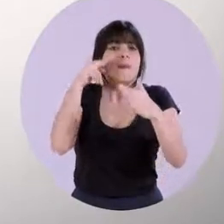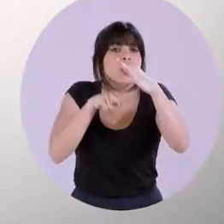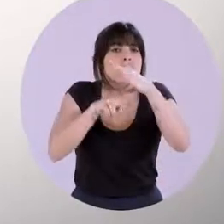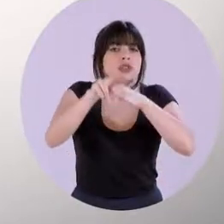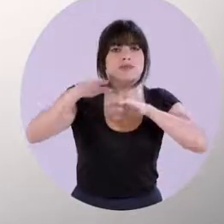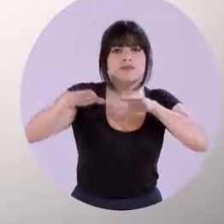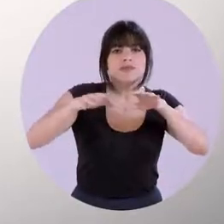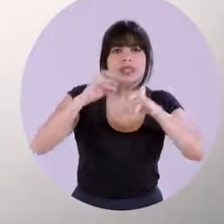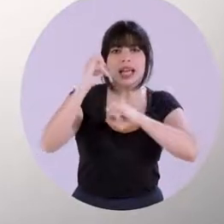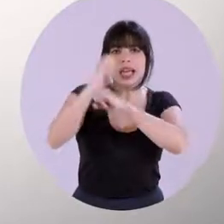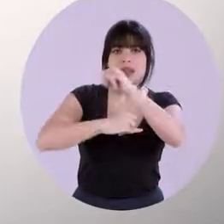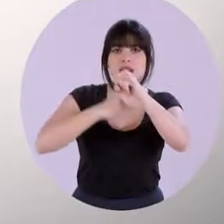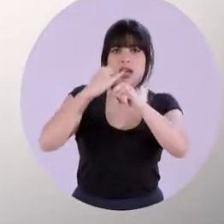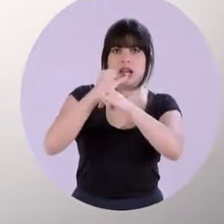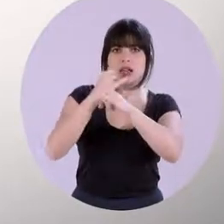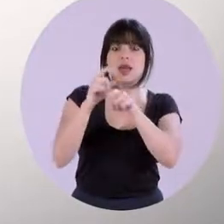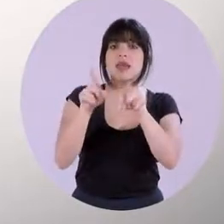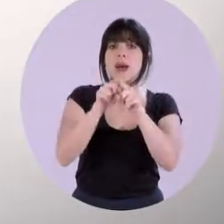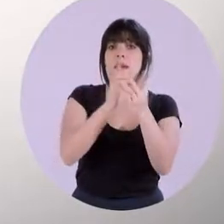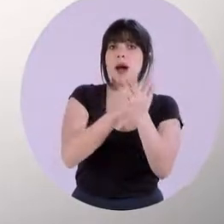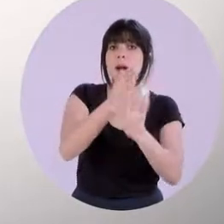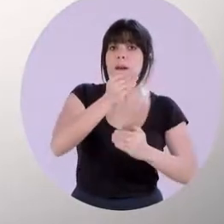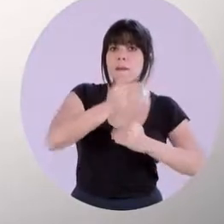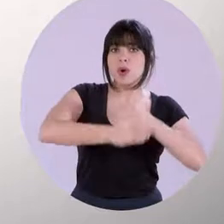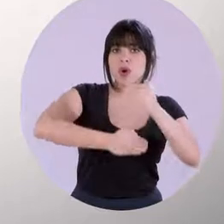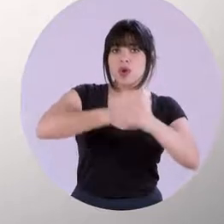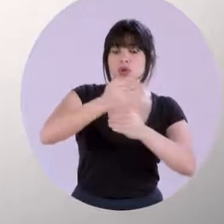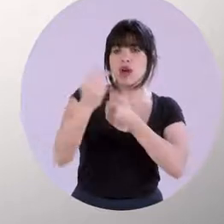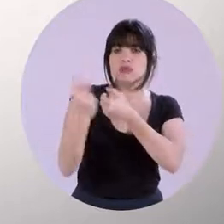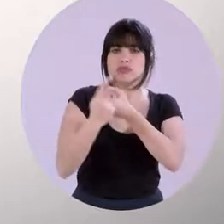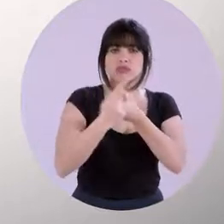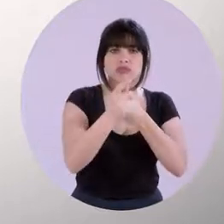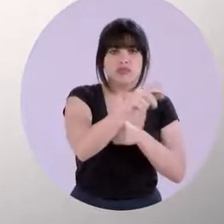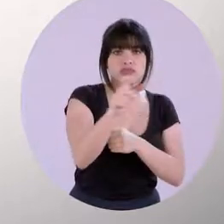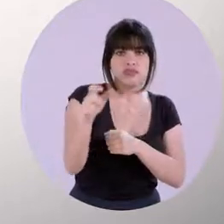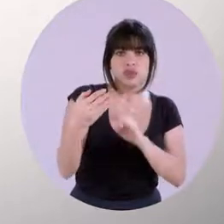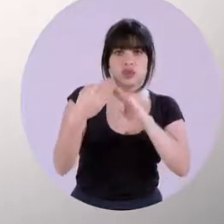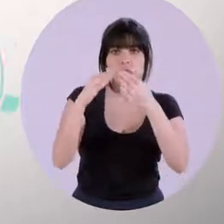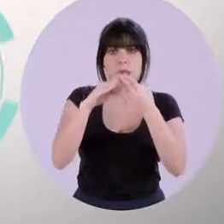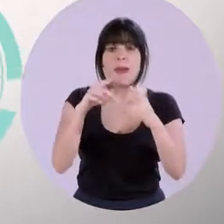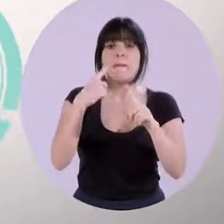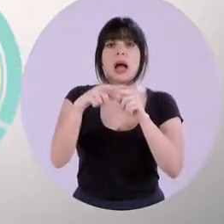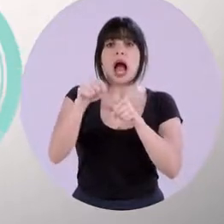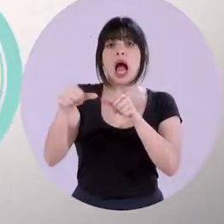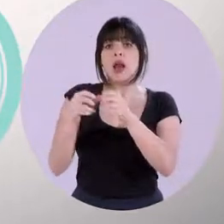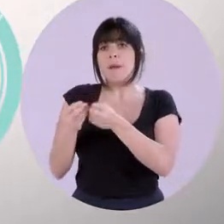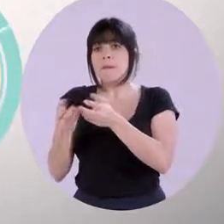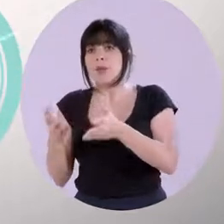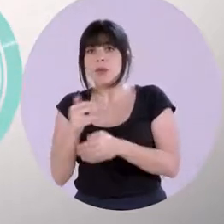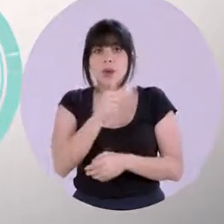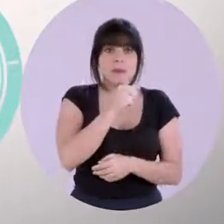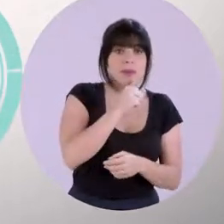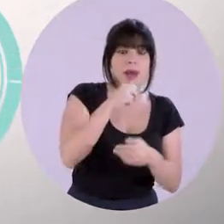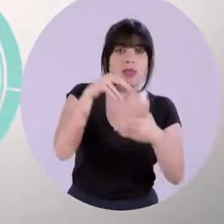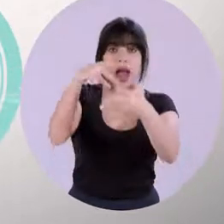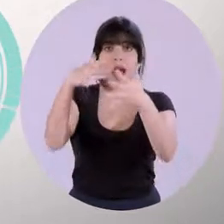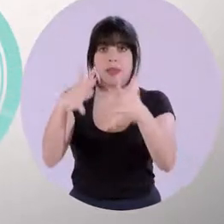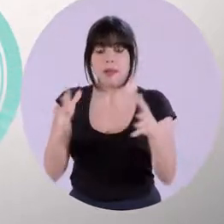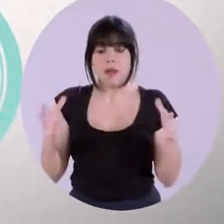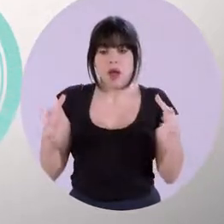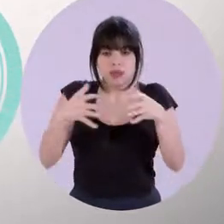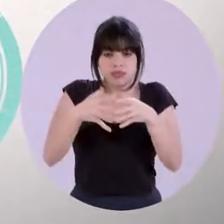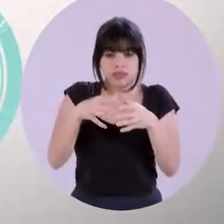tendencias internacionales y mediante un proceso participativo con la ciudadanía y los sectores público, privado y académico,